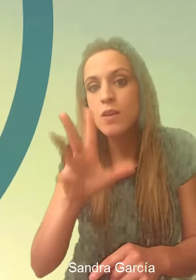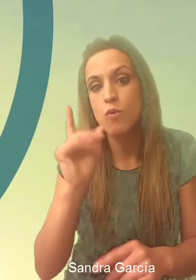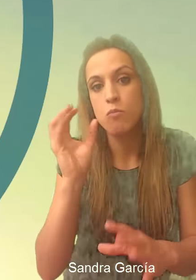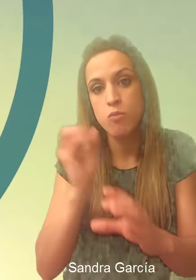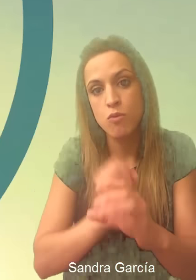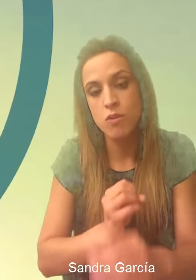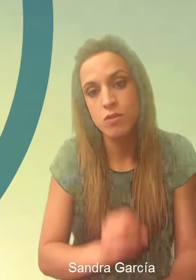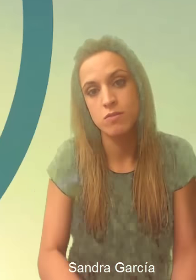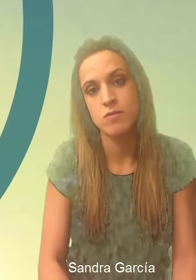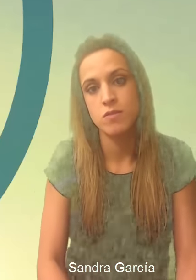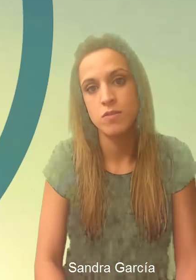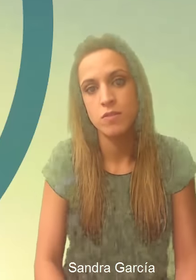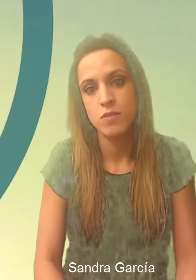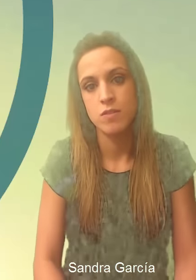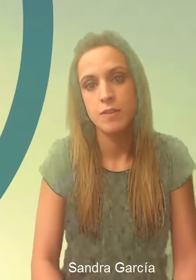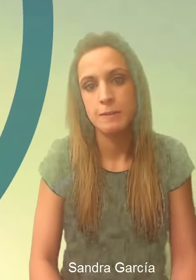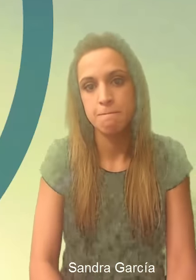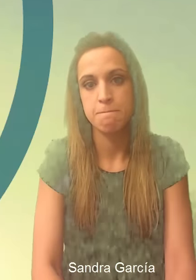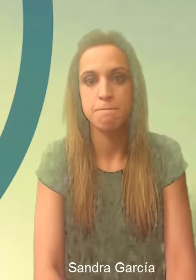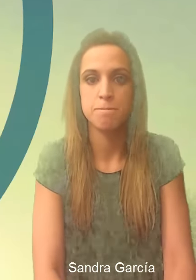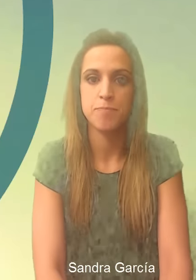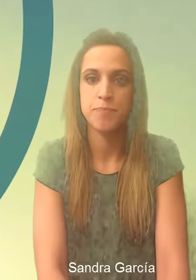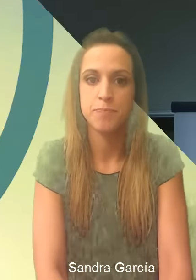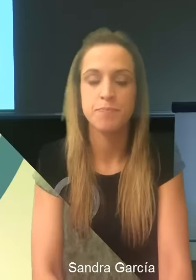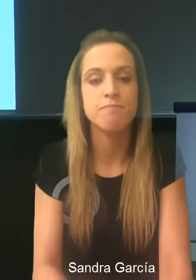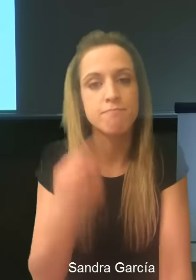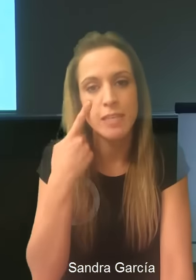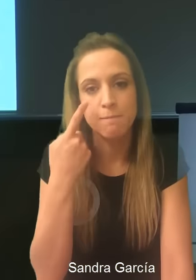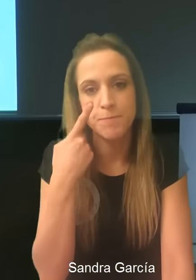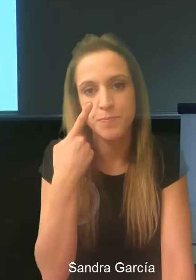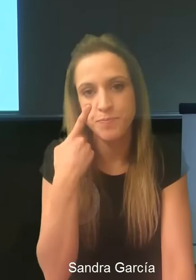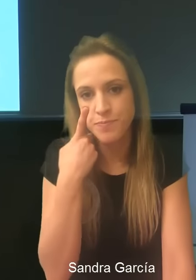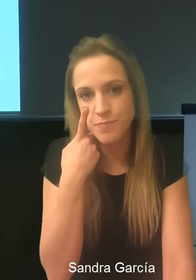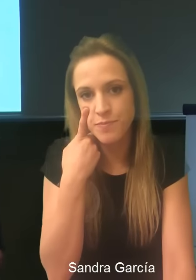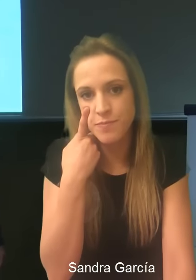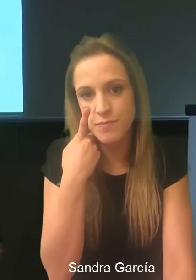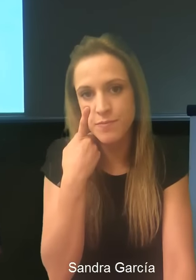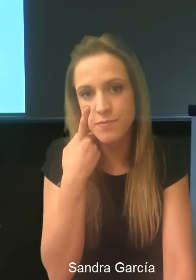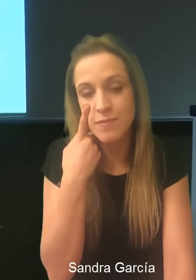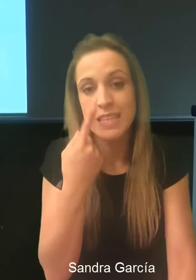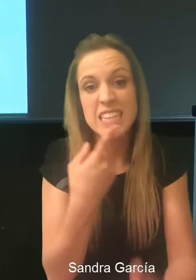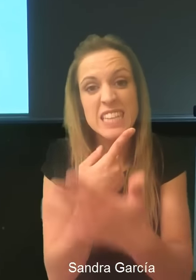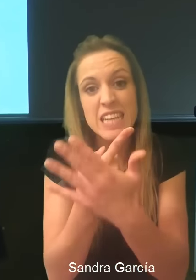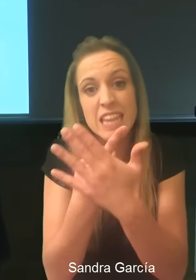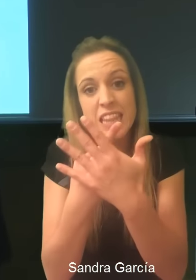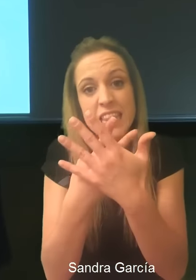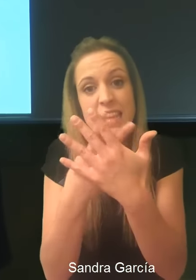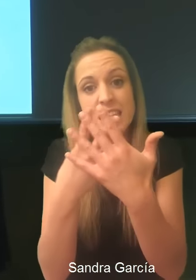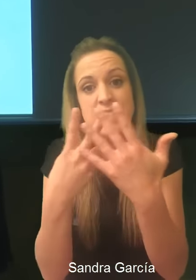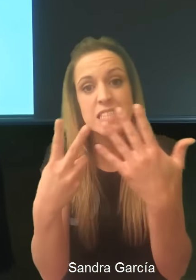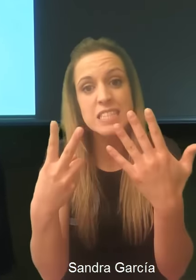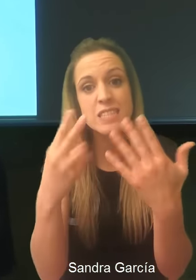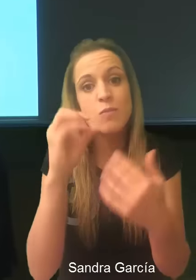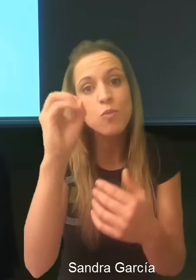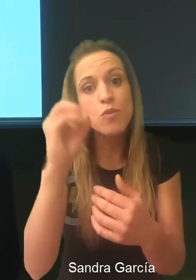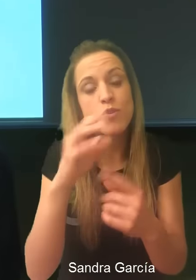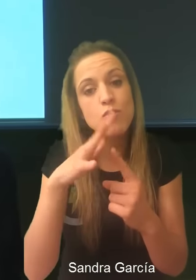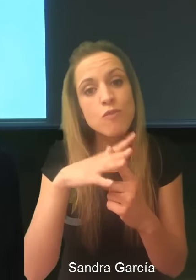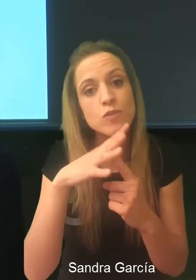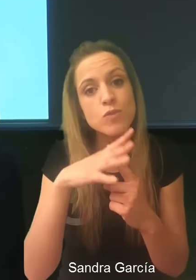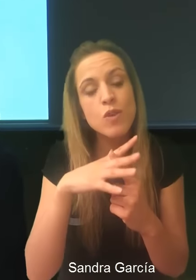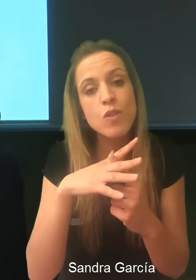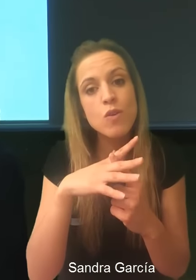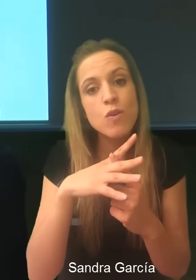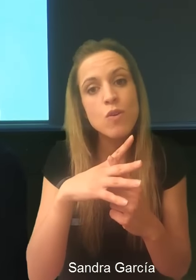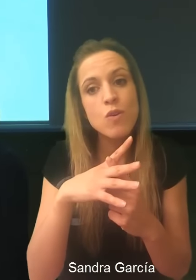un 83% de facturación con un negocio 2.0. Mirad, el 17% de